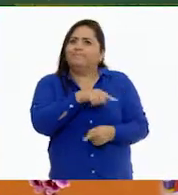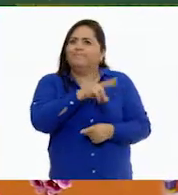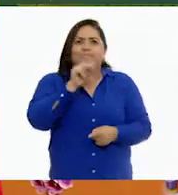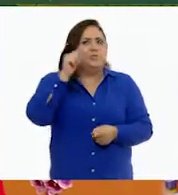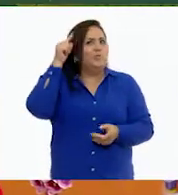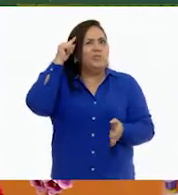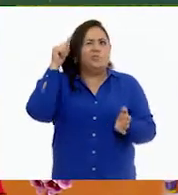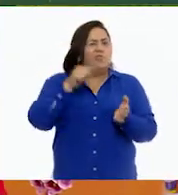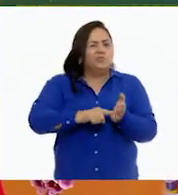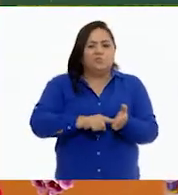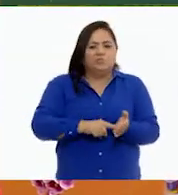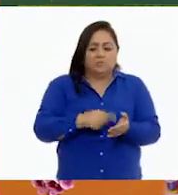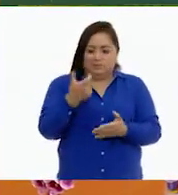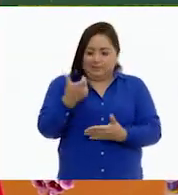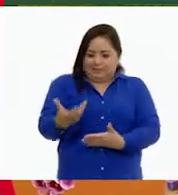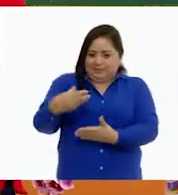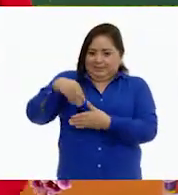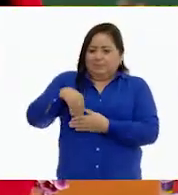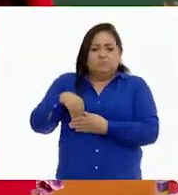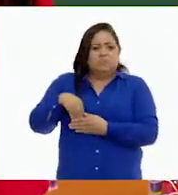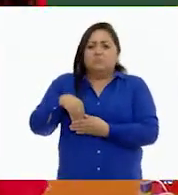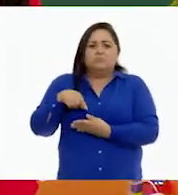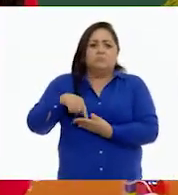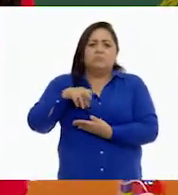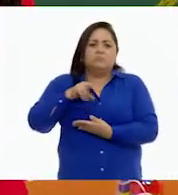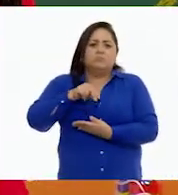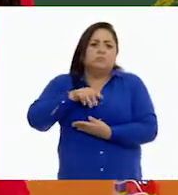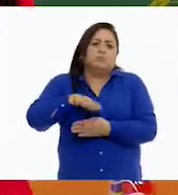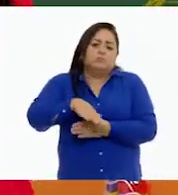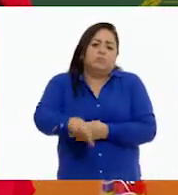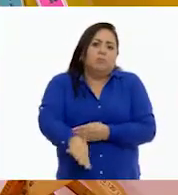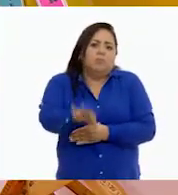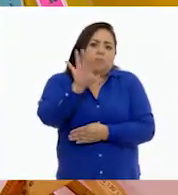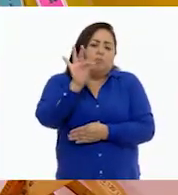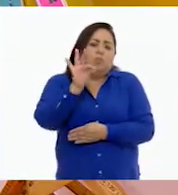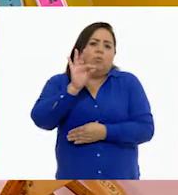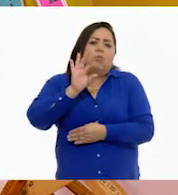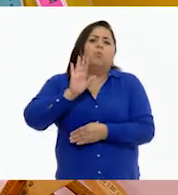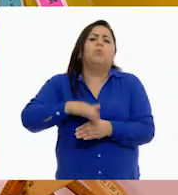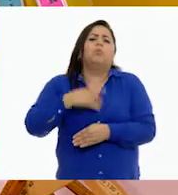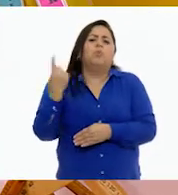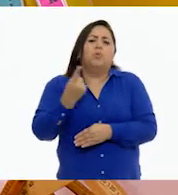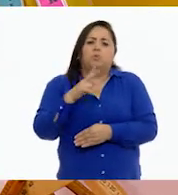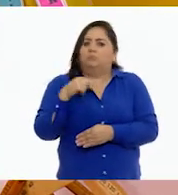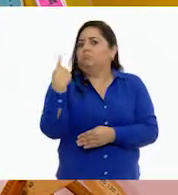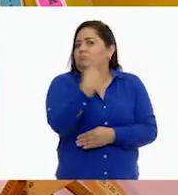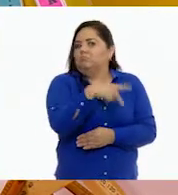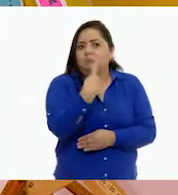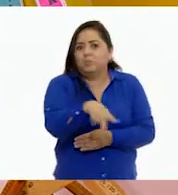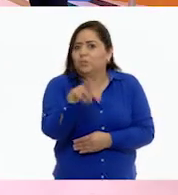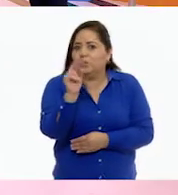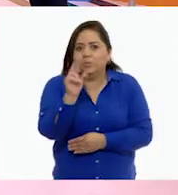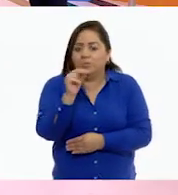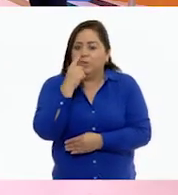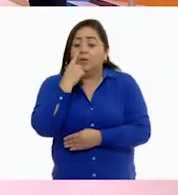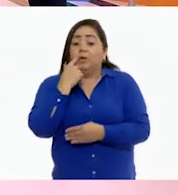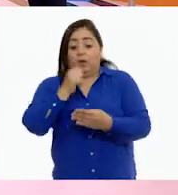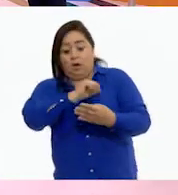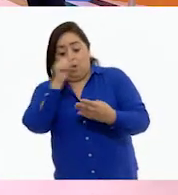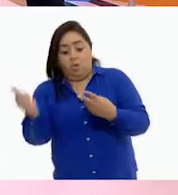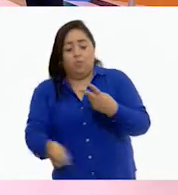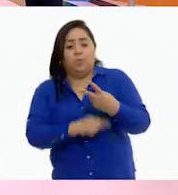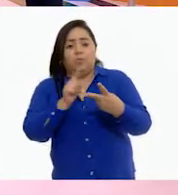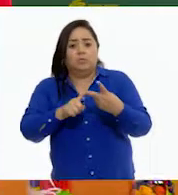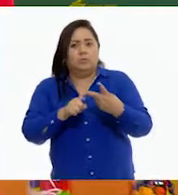creía correcto quedarse algo que él se había encontrado, porque se lo había encontrado y no era suyo. Y la otra